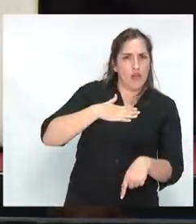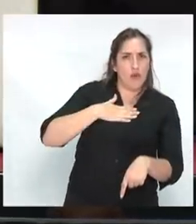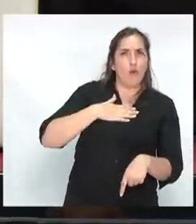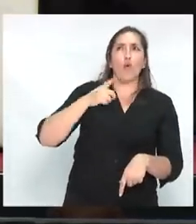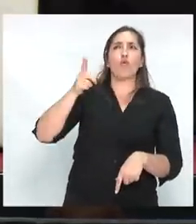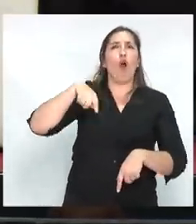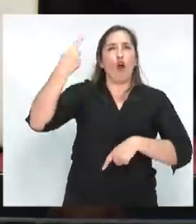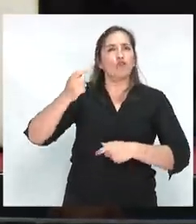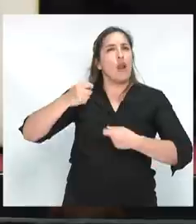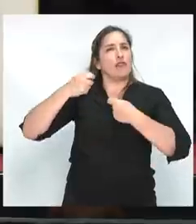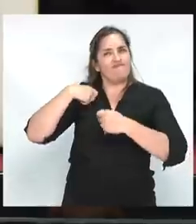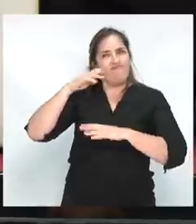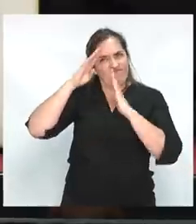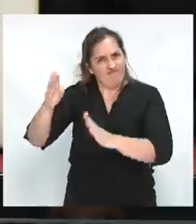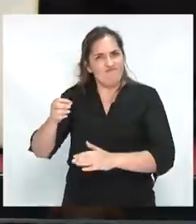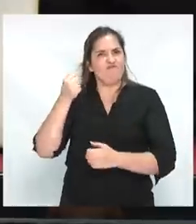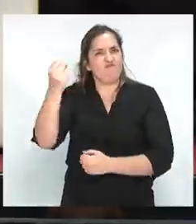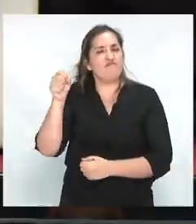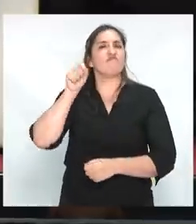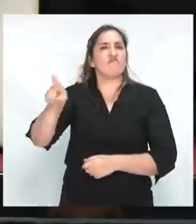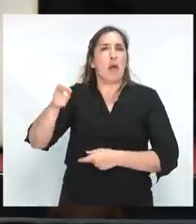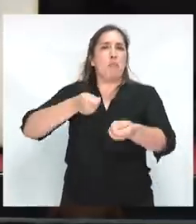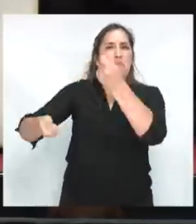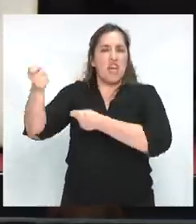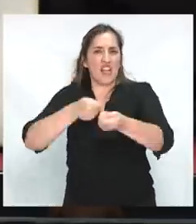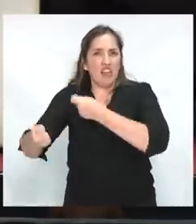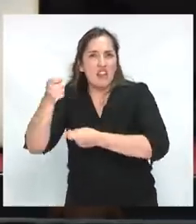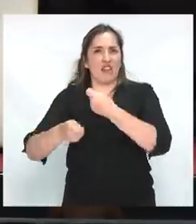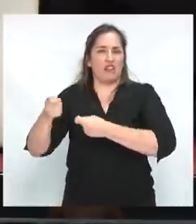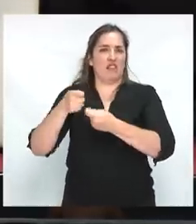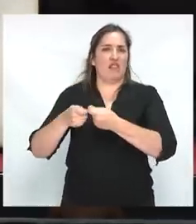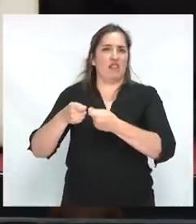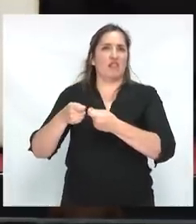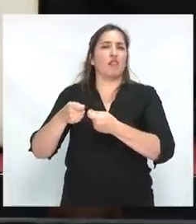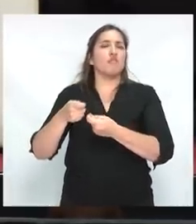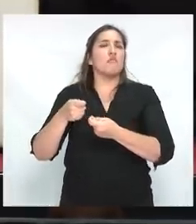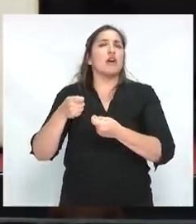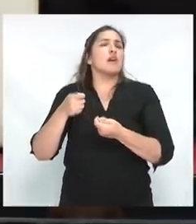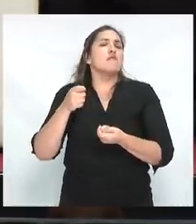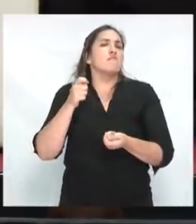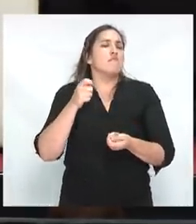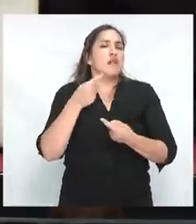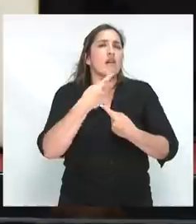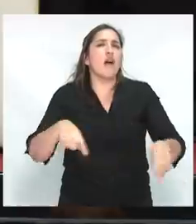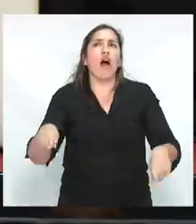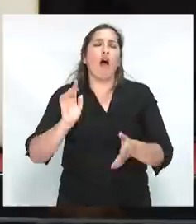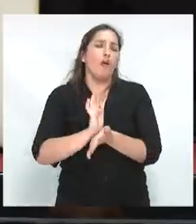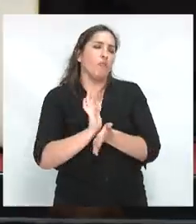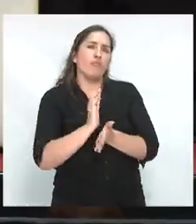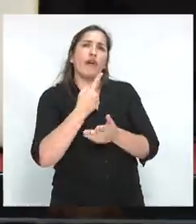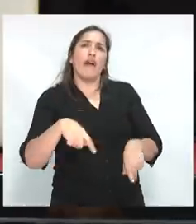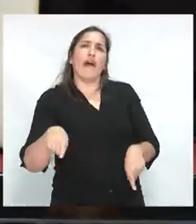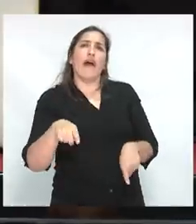mercado o a la globalización la satisfacción de las necesidades, que delegaba